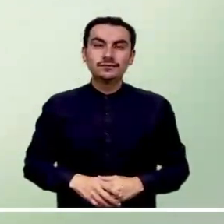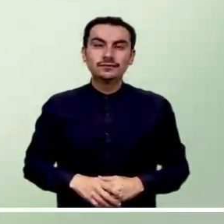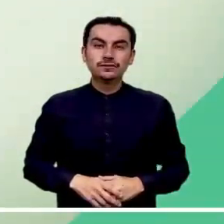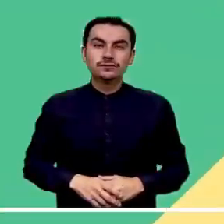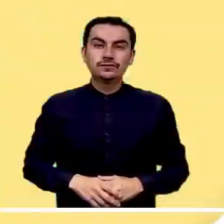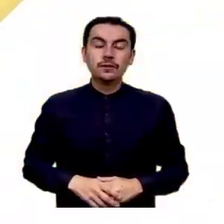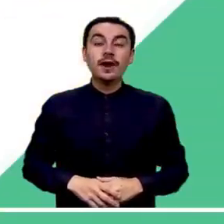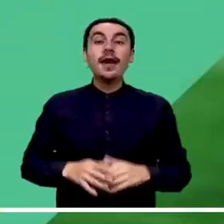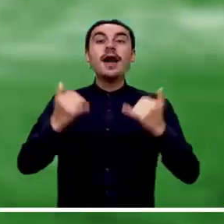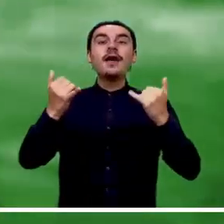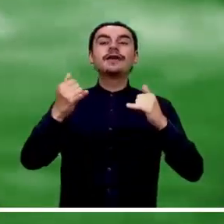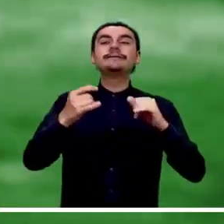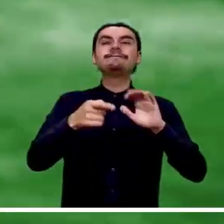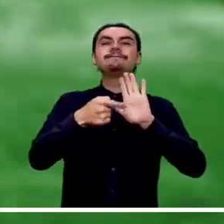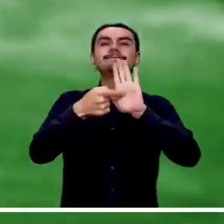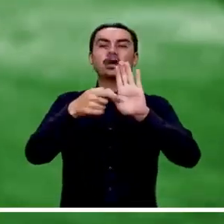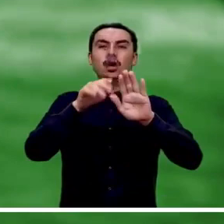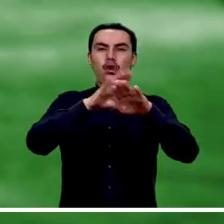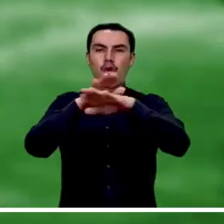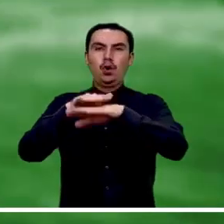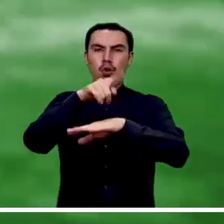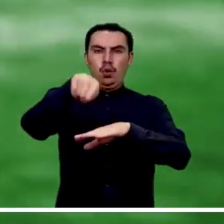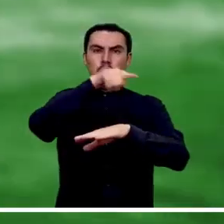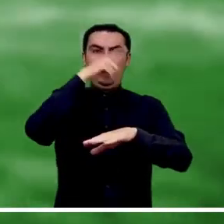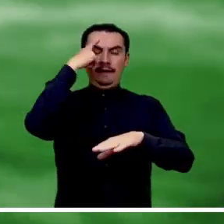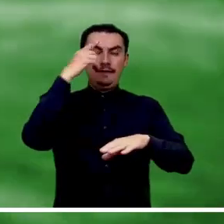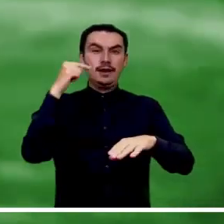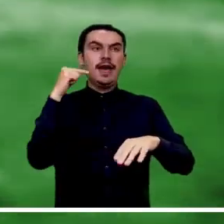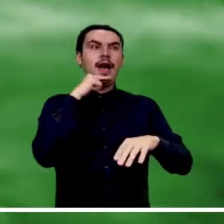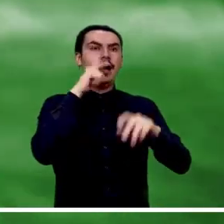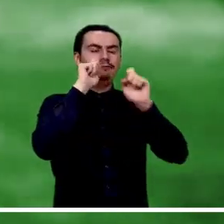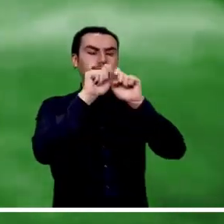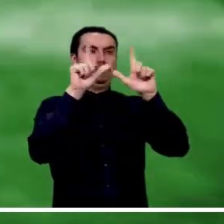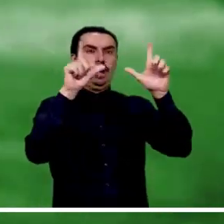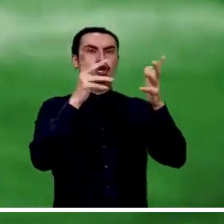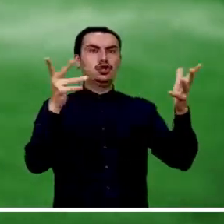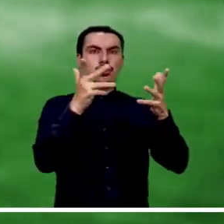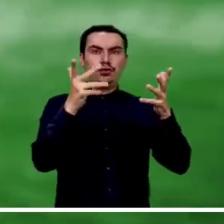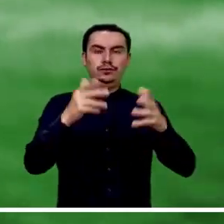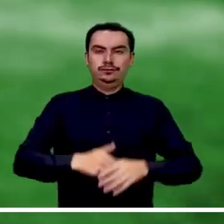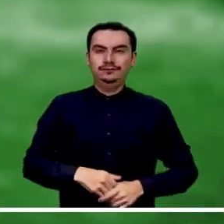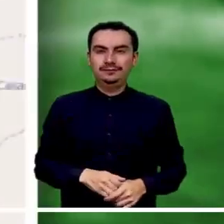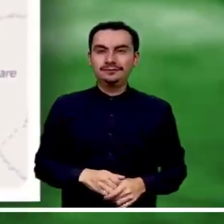En este apartado los invitamos a conocer las alertas activas en todo el país.